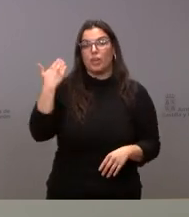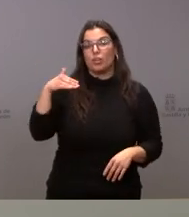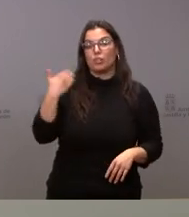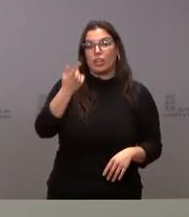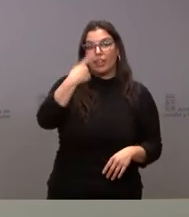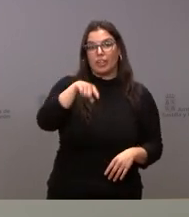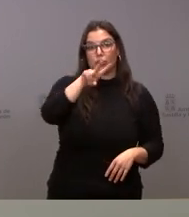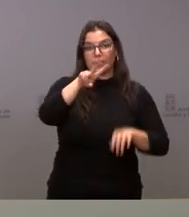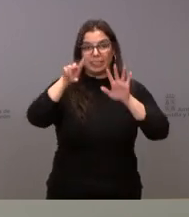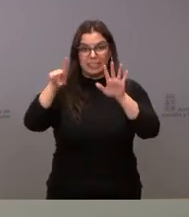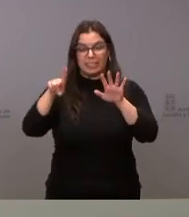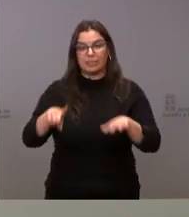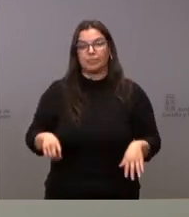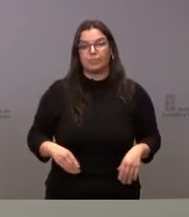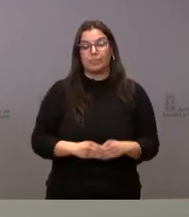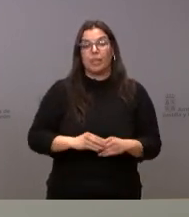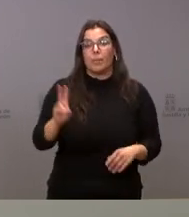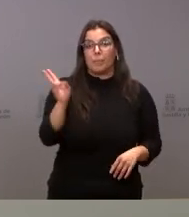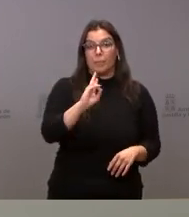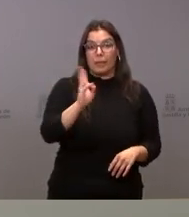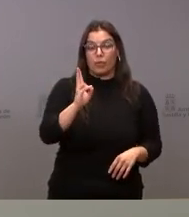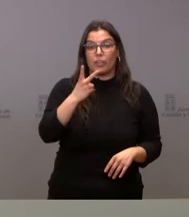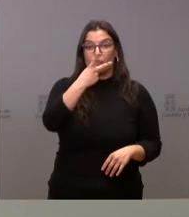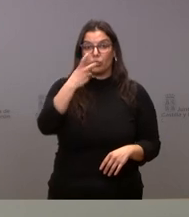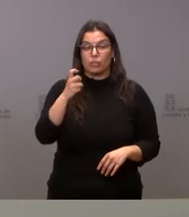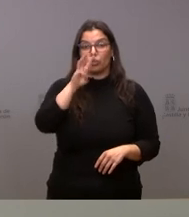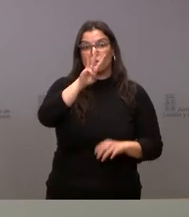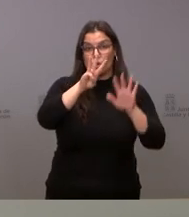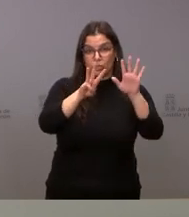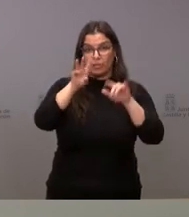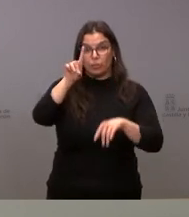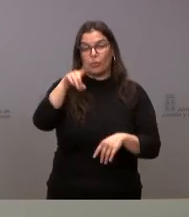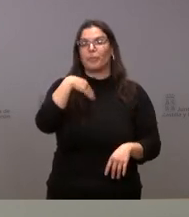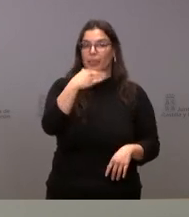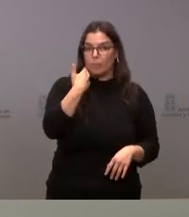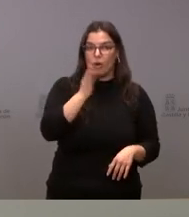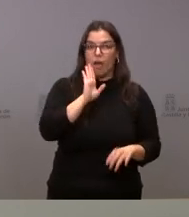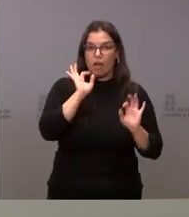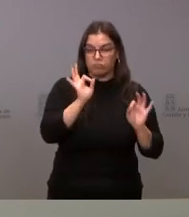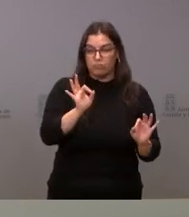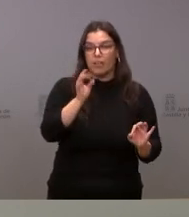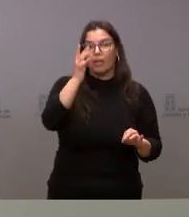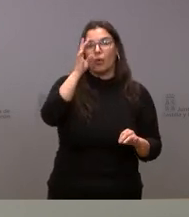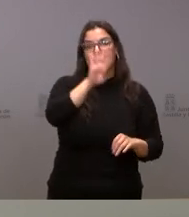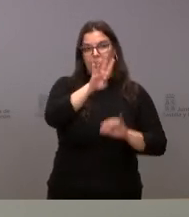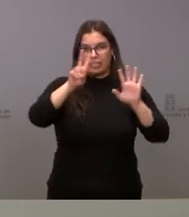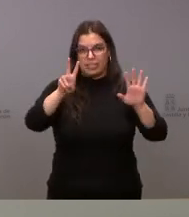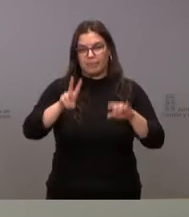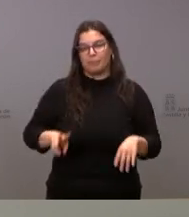126 Valladolid 281 y Zamora como les he señalado 47